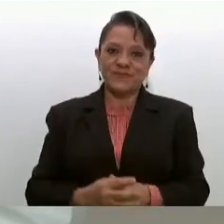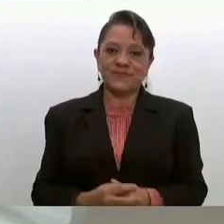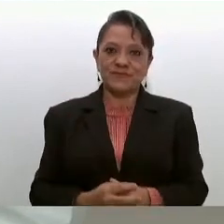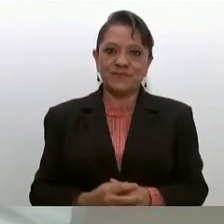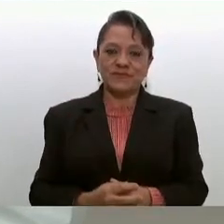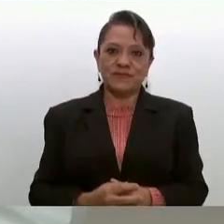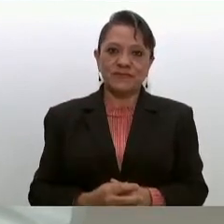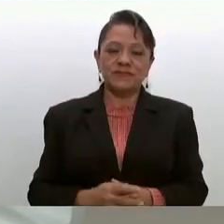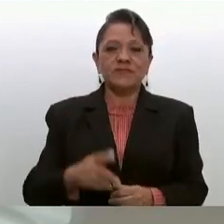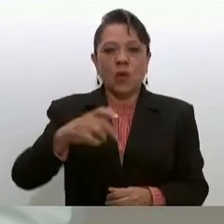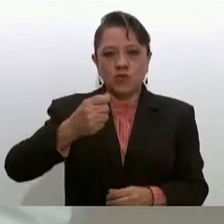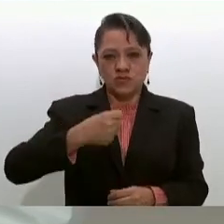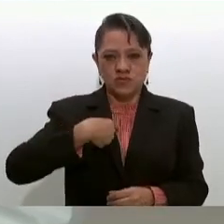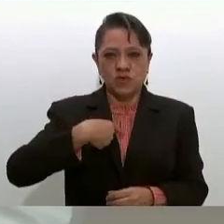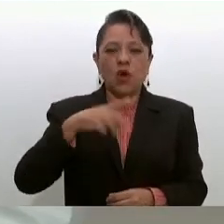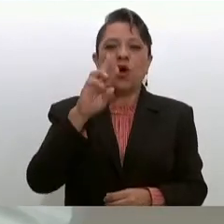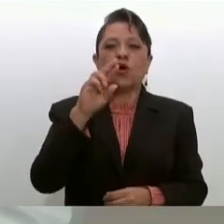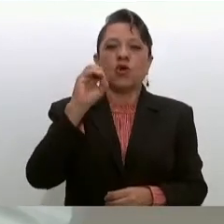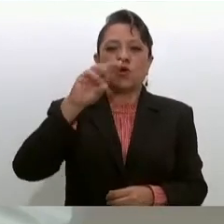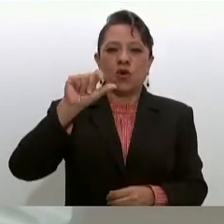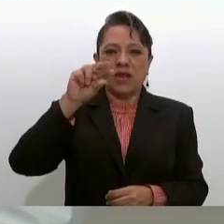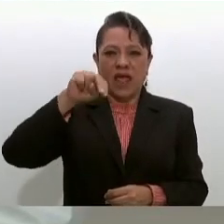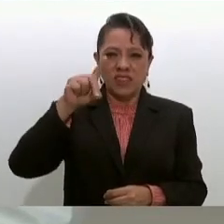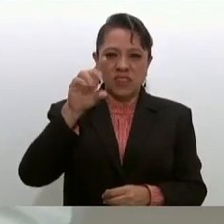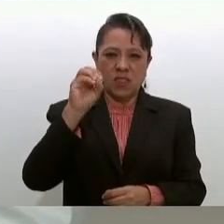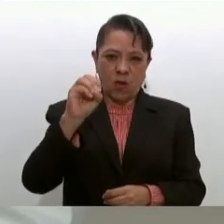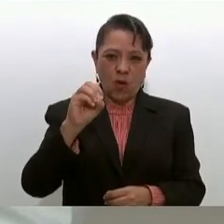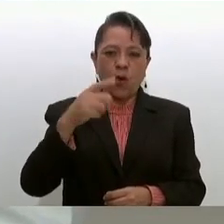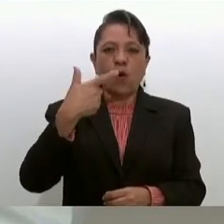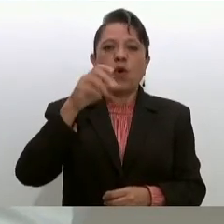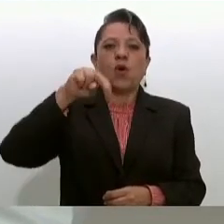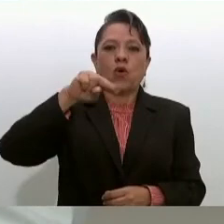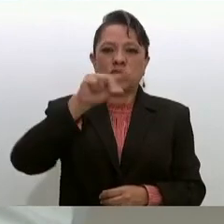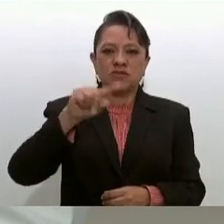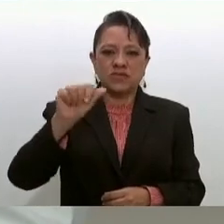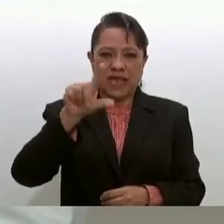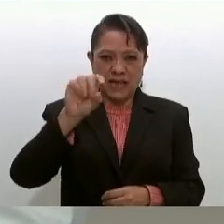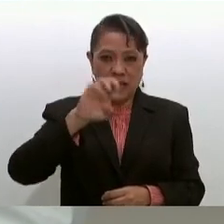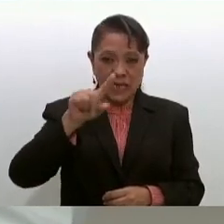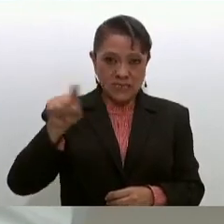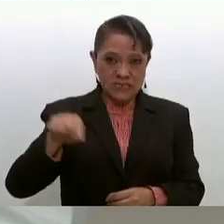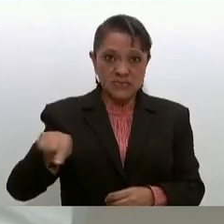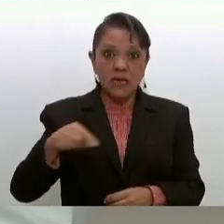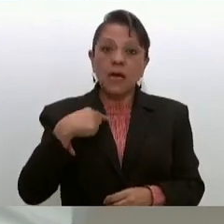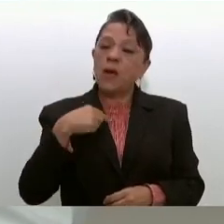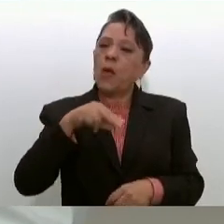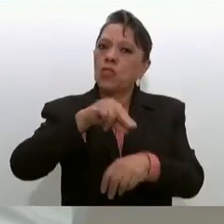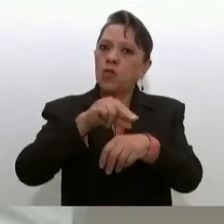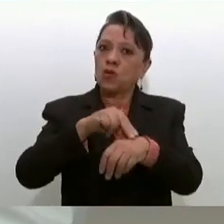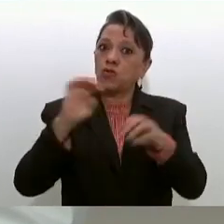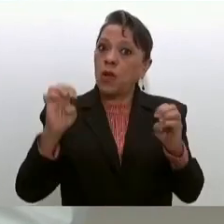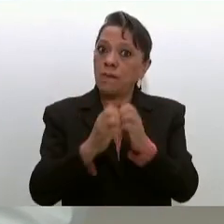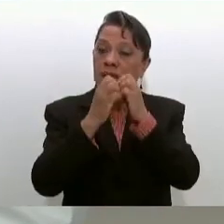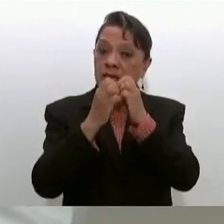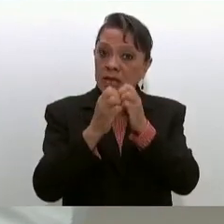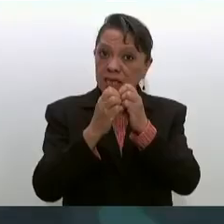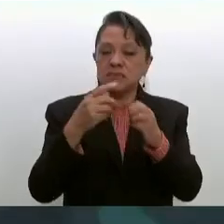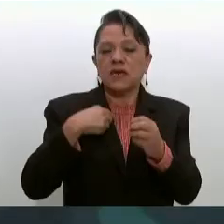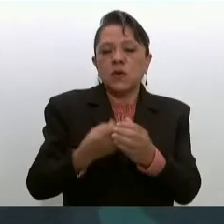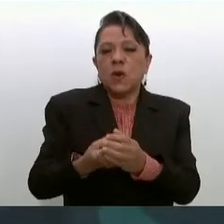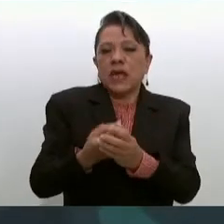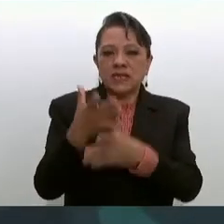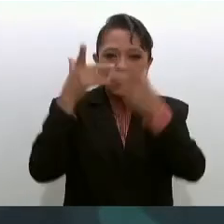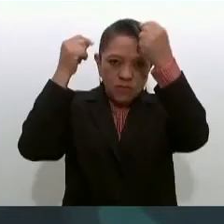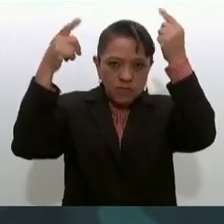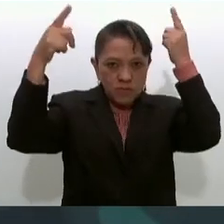Soy Rolando González Nájera, médico urgenciólogo, egresado de la Facultad de Medicina de la Universidad Autónoma de Guerrero, mi estado